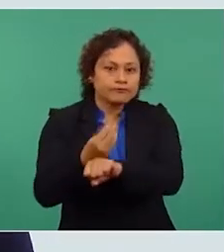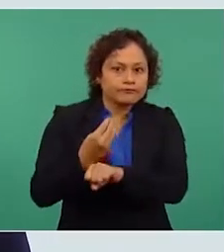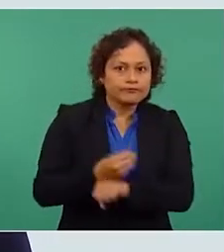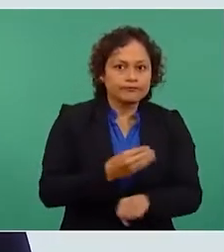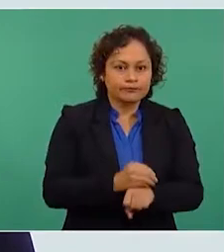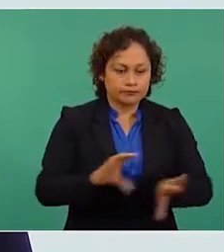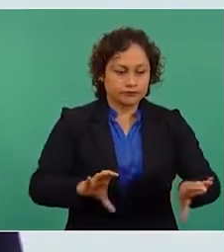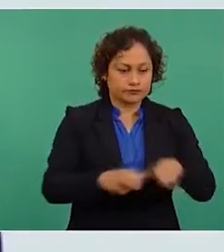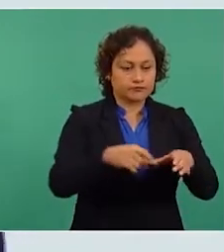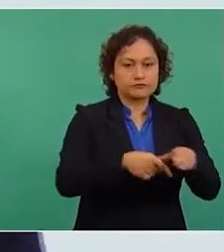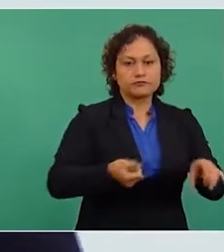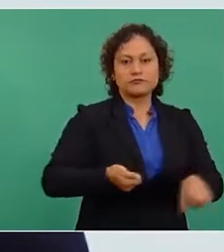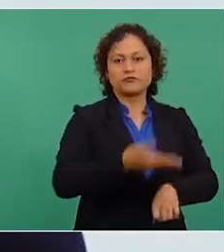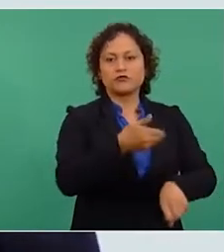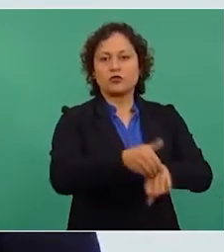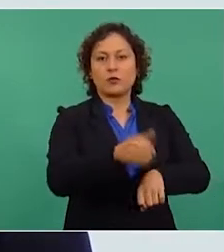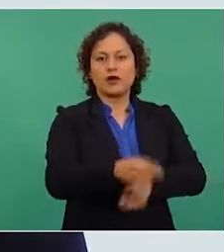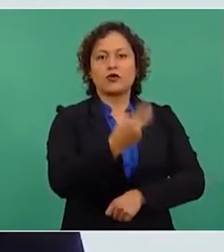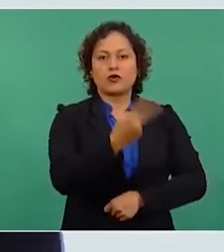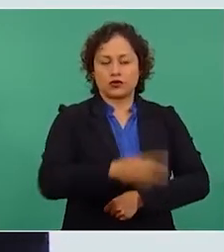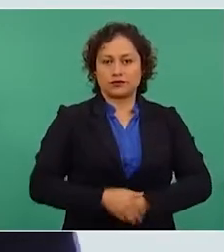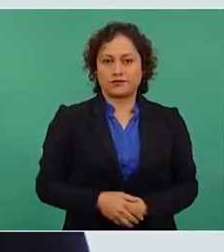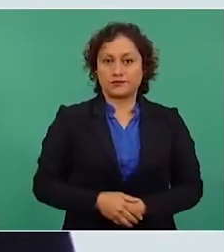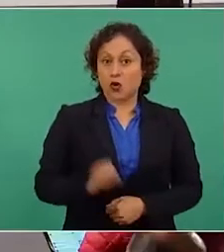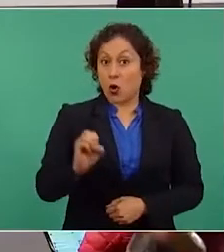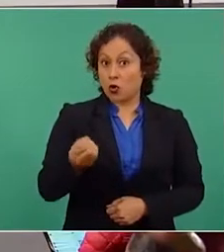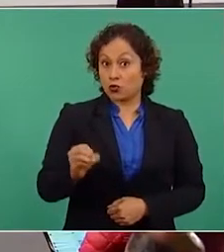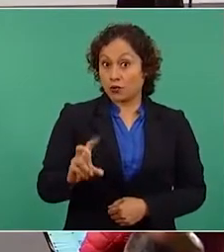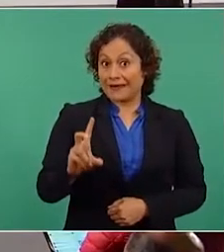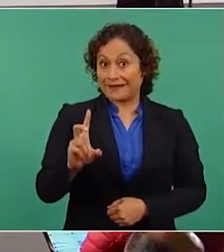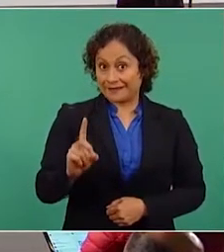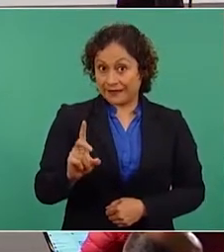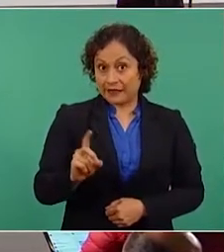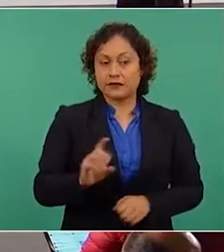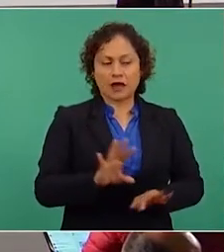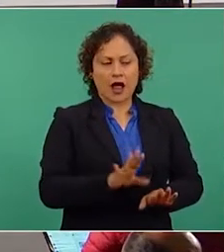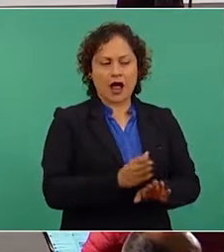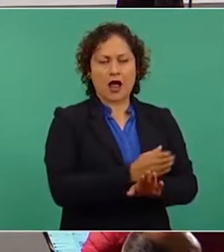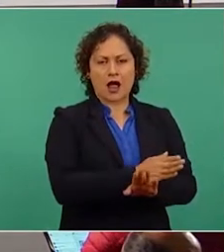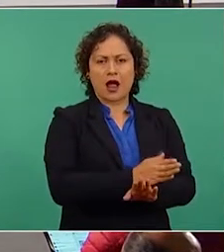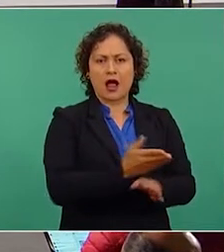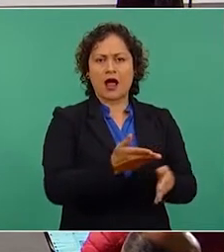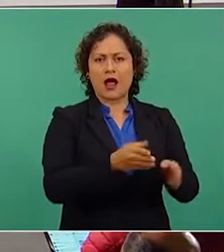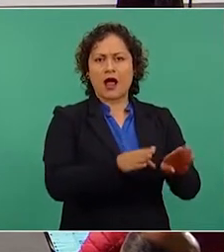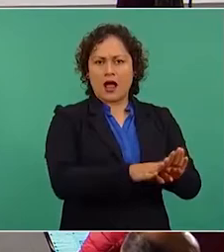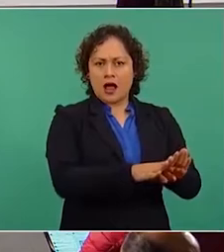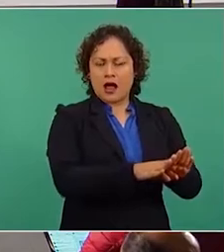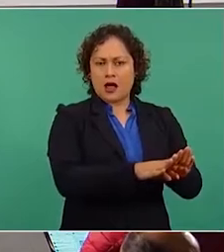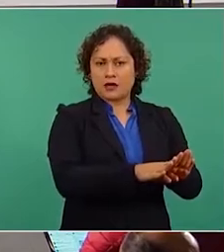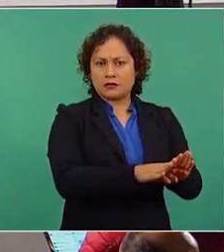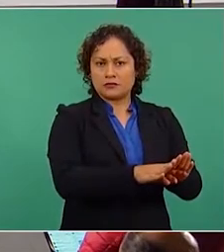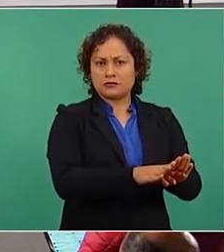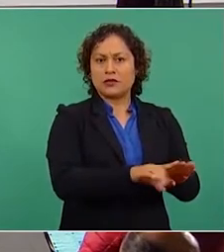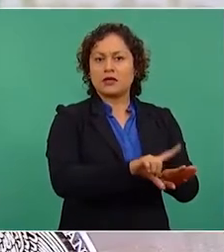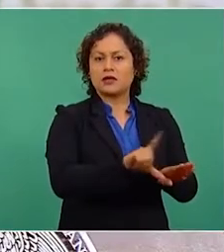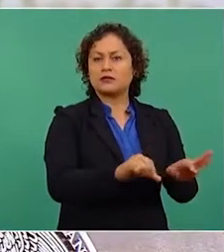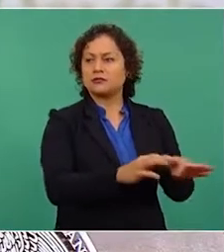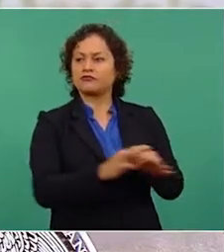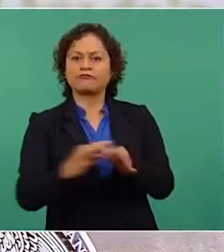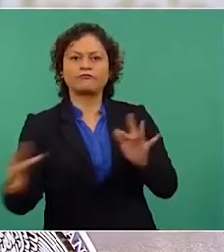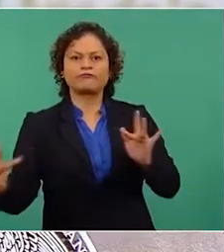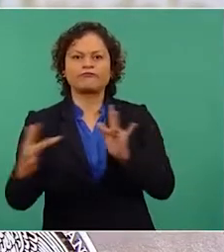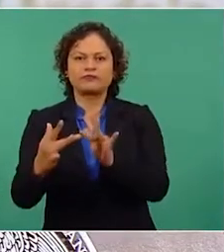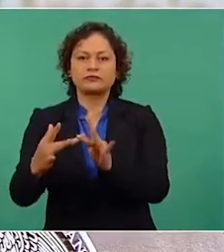número 2. El 30 de octubre, estando parada, la unidad perdió la alimentación externa de electricidad,